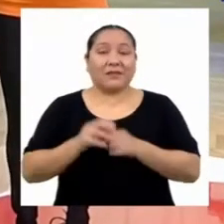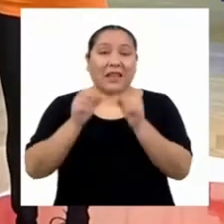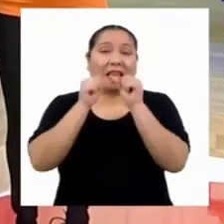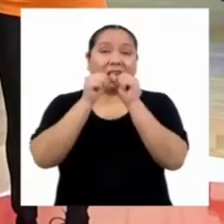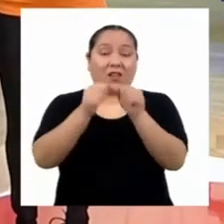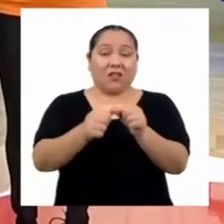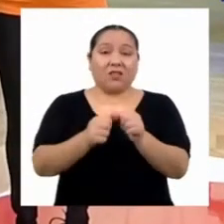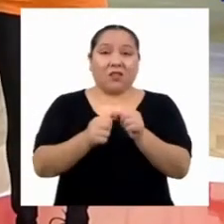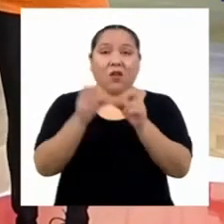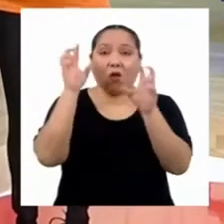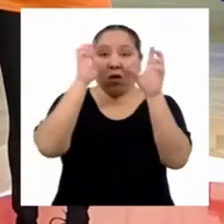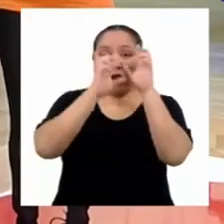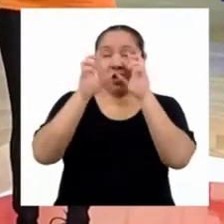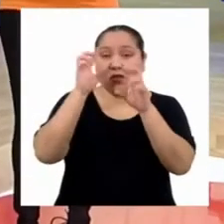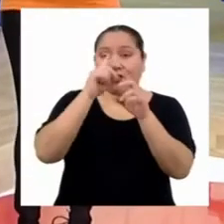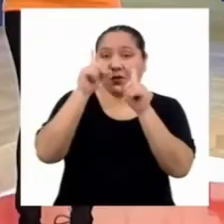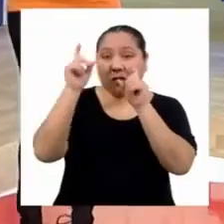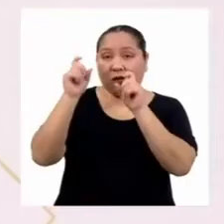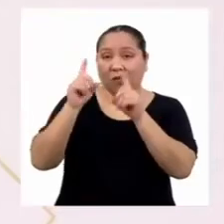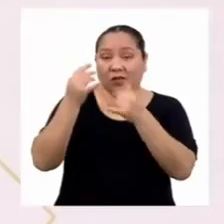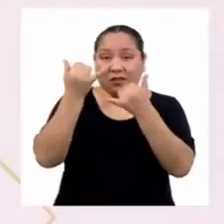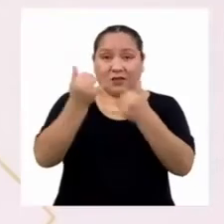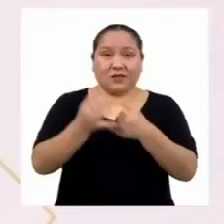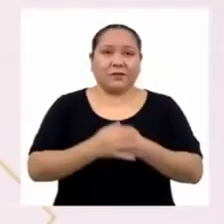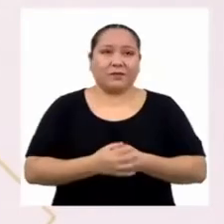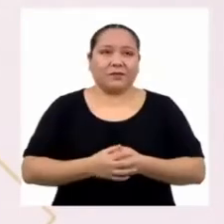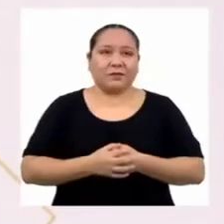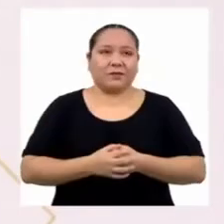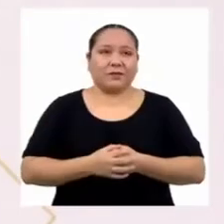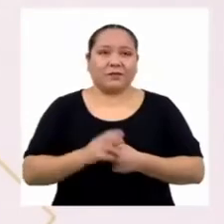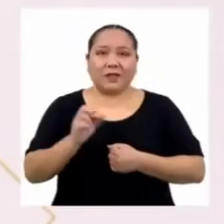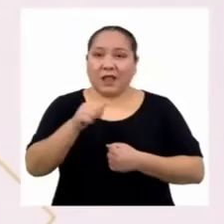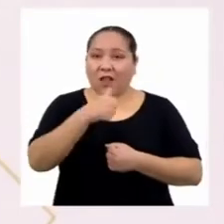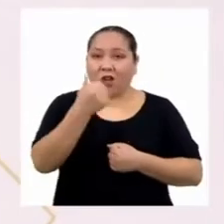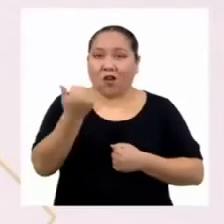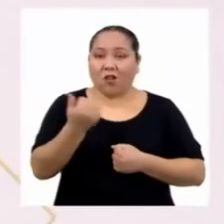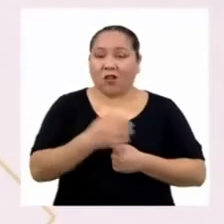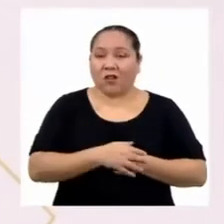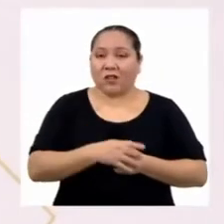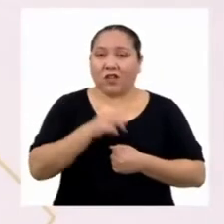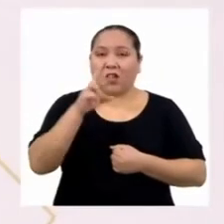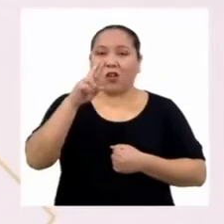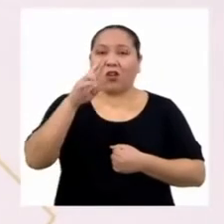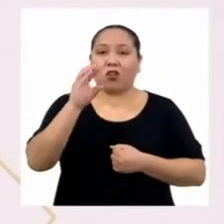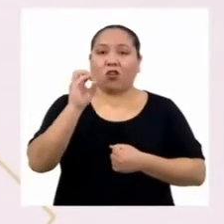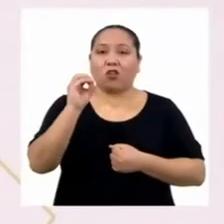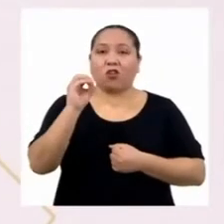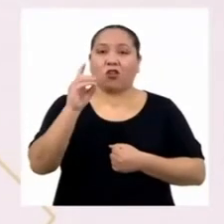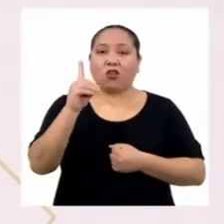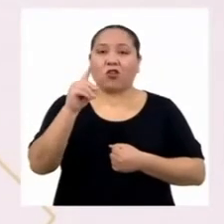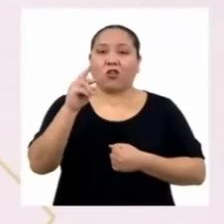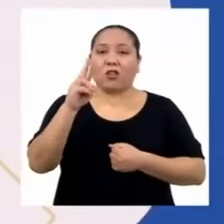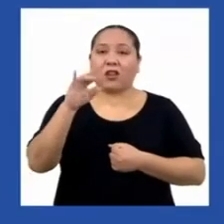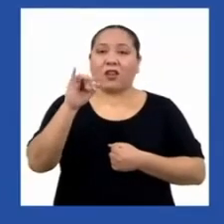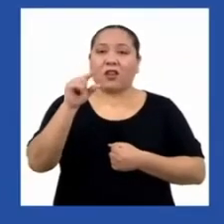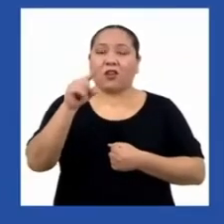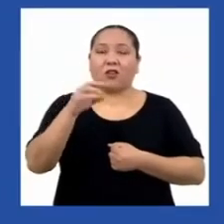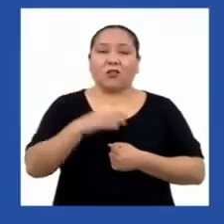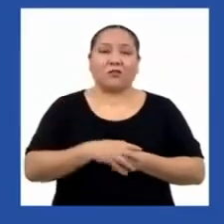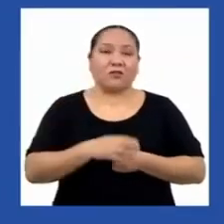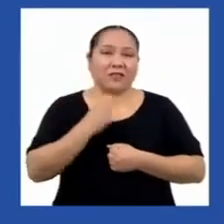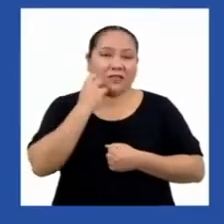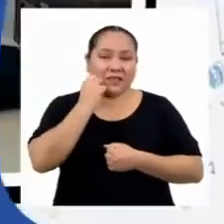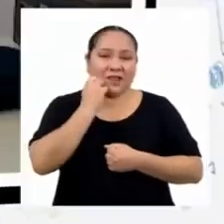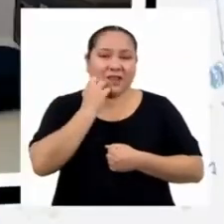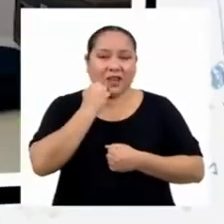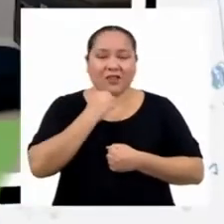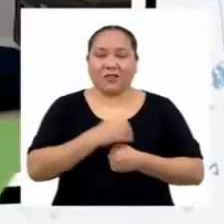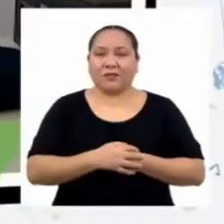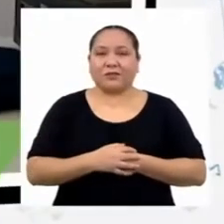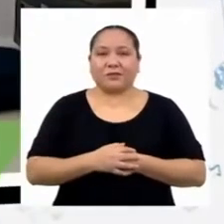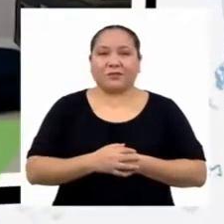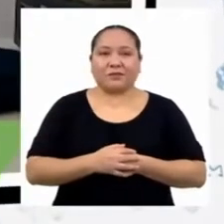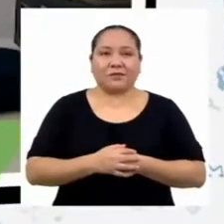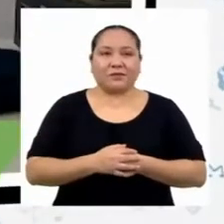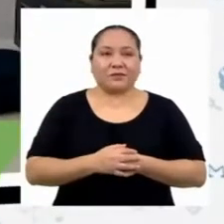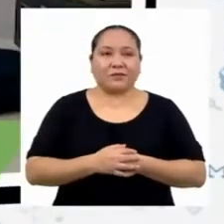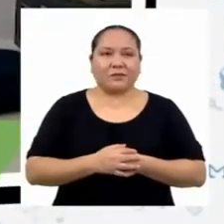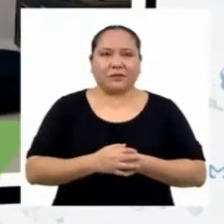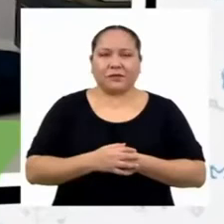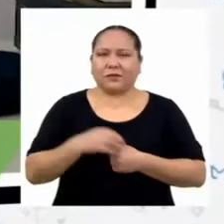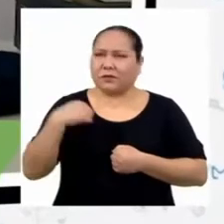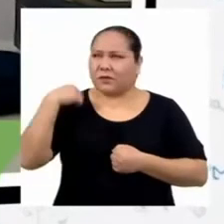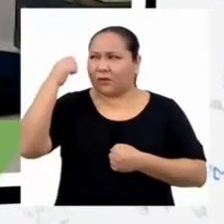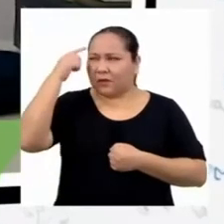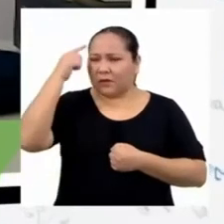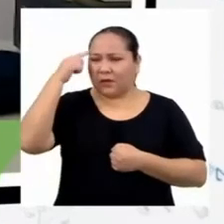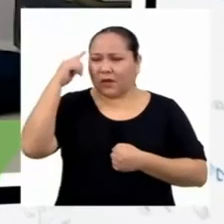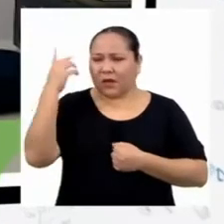continuar con las dudas de hoy. Y la siguiente llega con Rodrigo, desde Chiclayo. ¿Cree que se